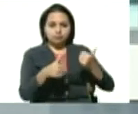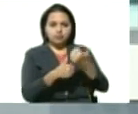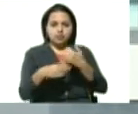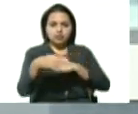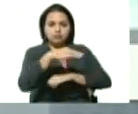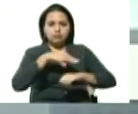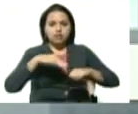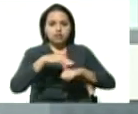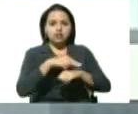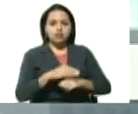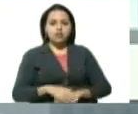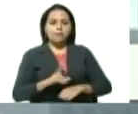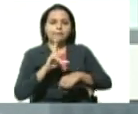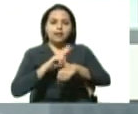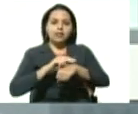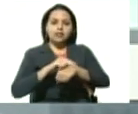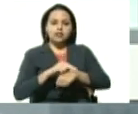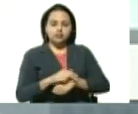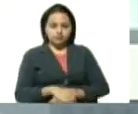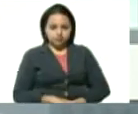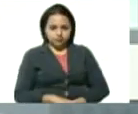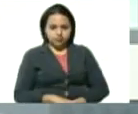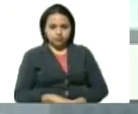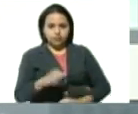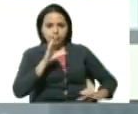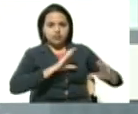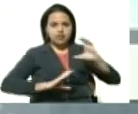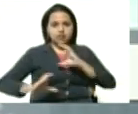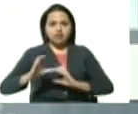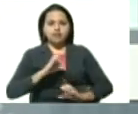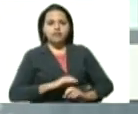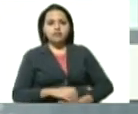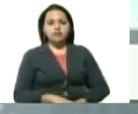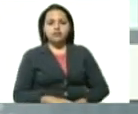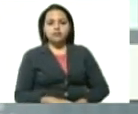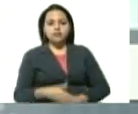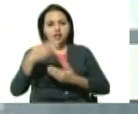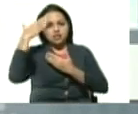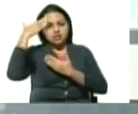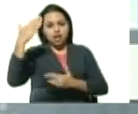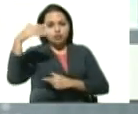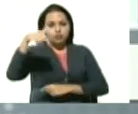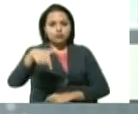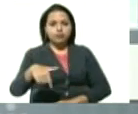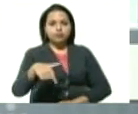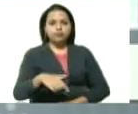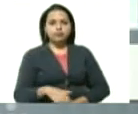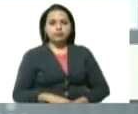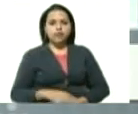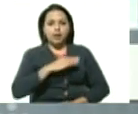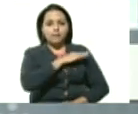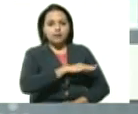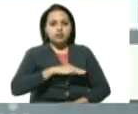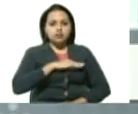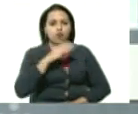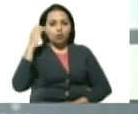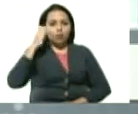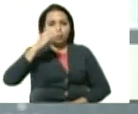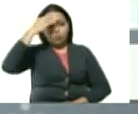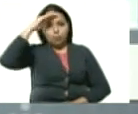viceministras médicos médicas científicos mi saludo desde aquí a la misión cubana